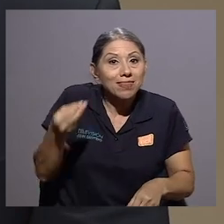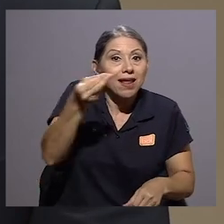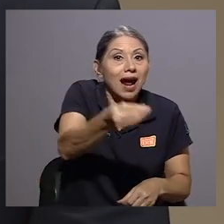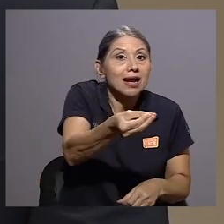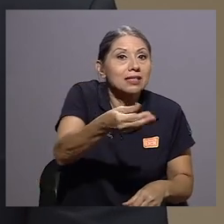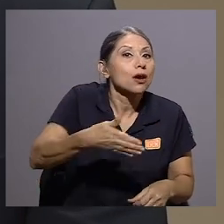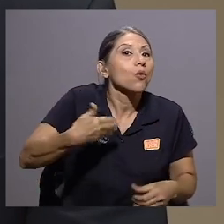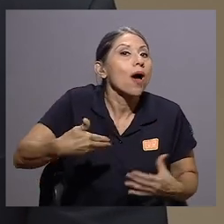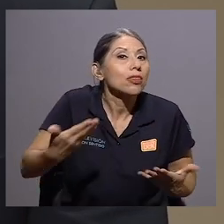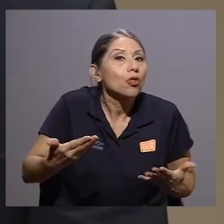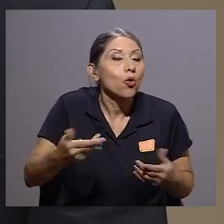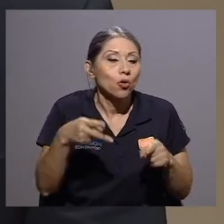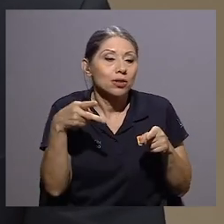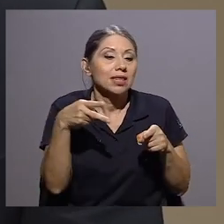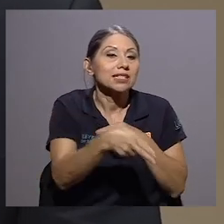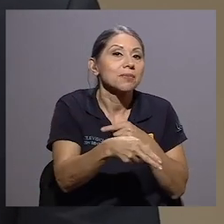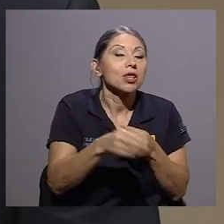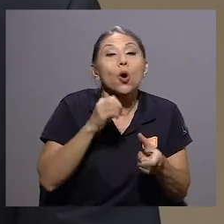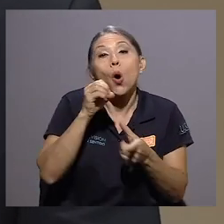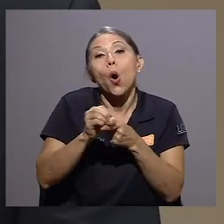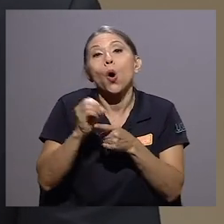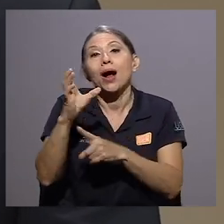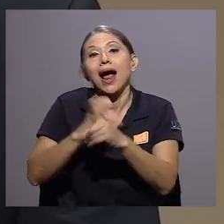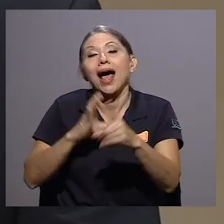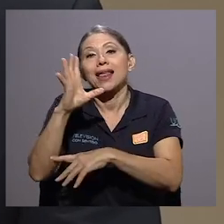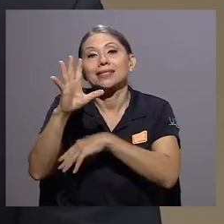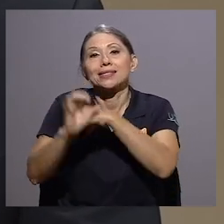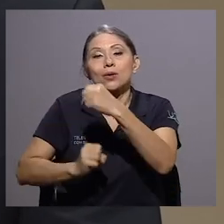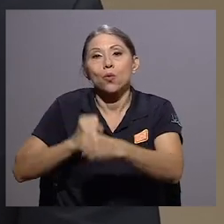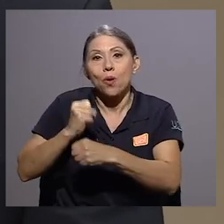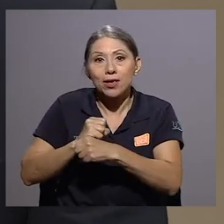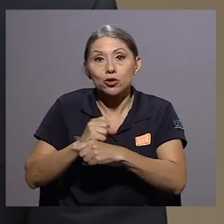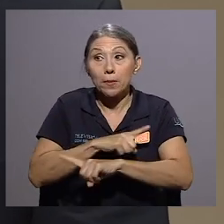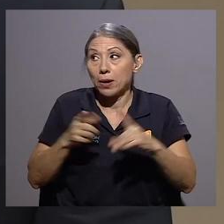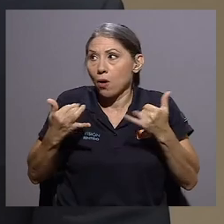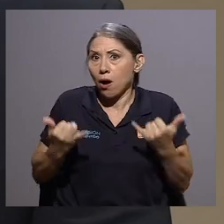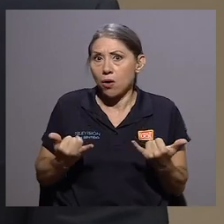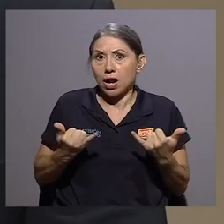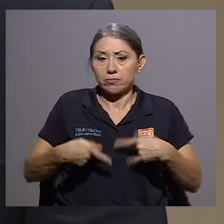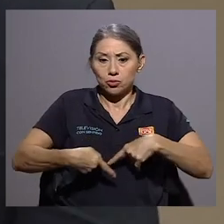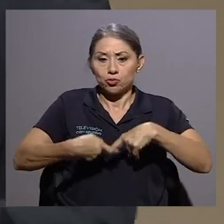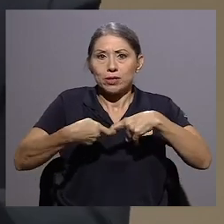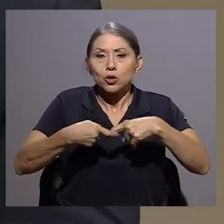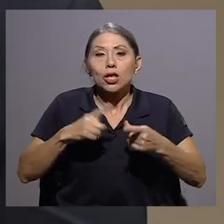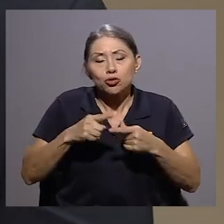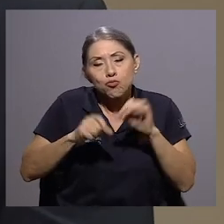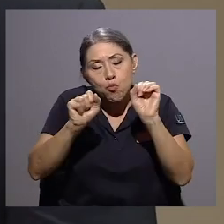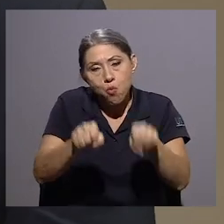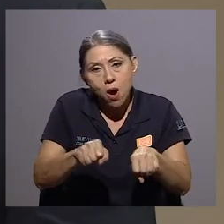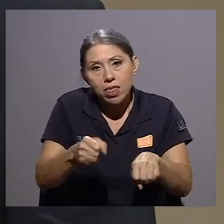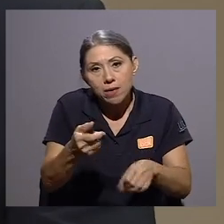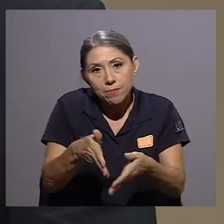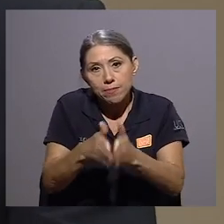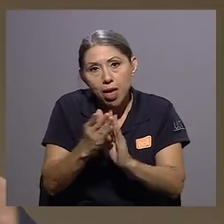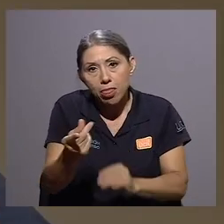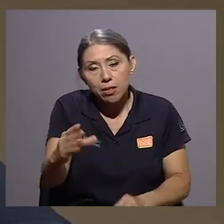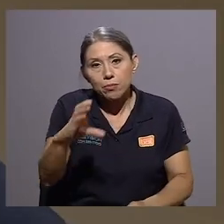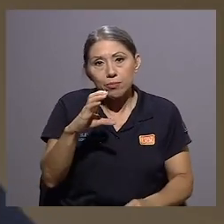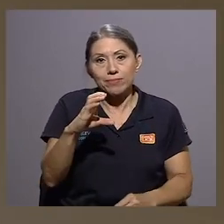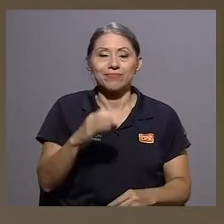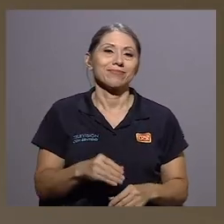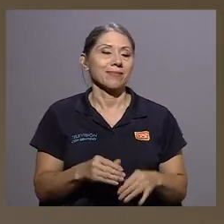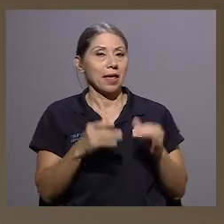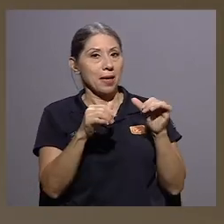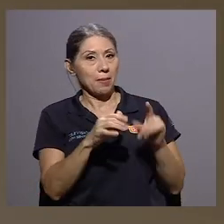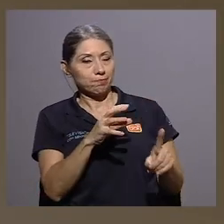o cuando cumplíamos cinco años, el quinquenio. Pero ahora con la suspensión ya hay una posibilidad para ir a recogerlo. quedo con esa